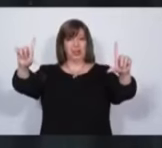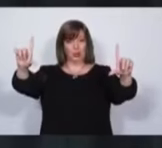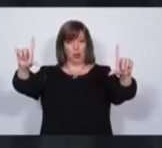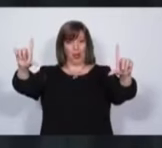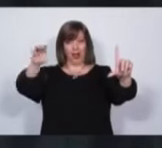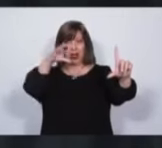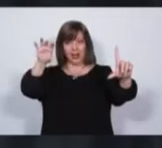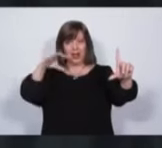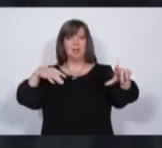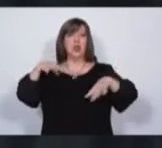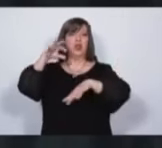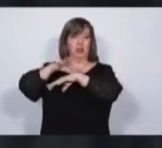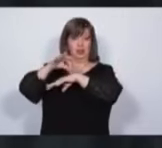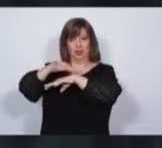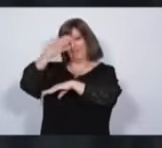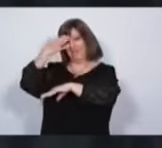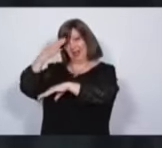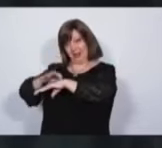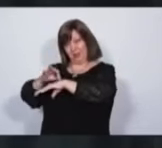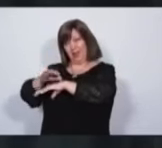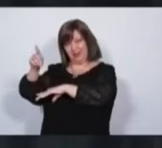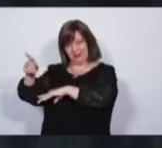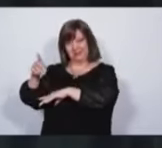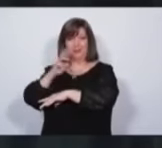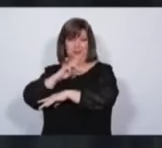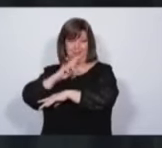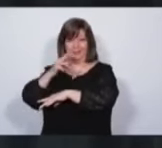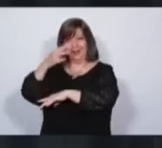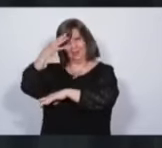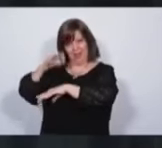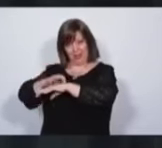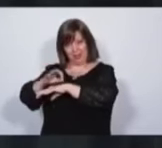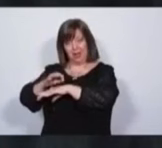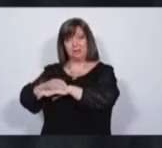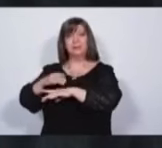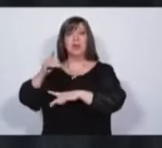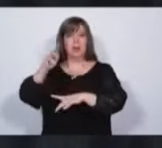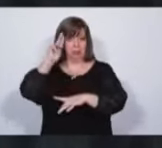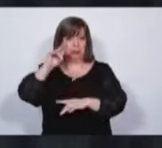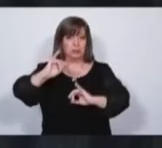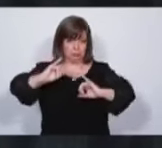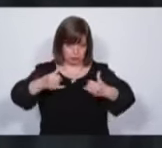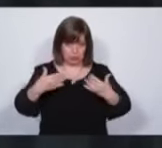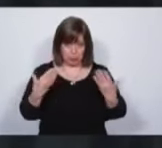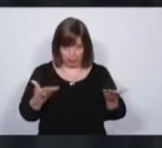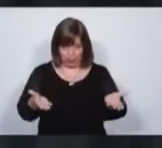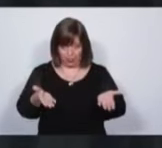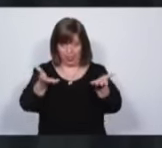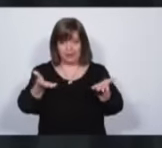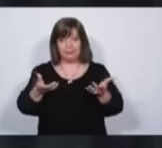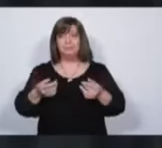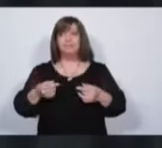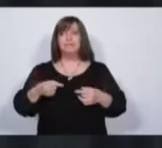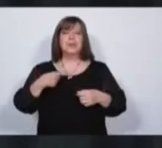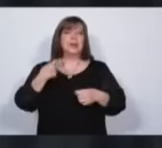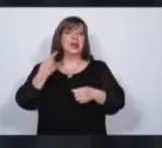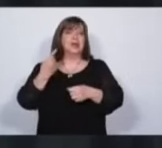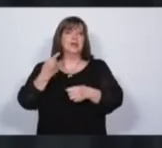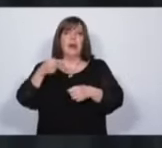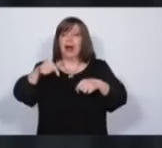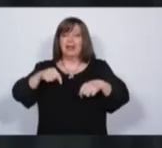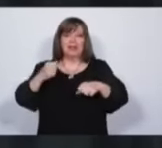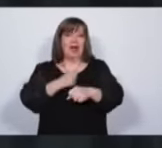le había indicado su médico por razones de salud y como le había autorizado la Junta Electoral. Por motivos que al momento